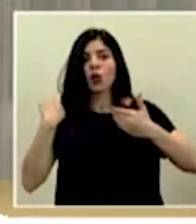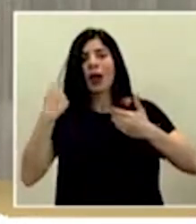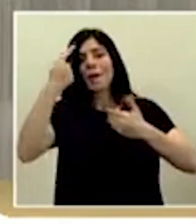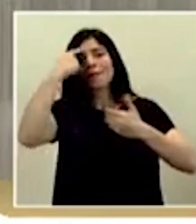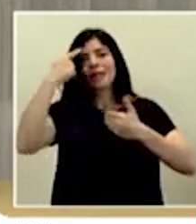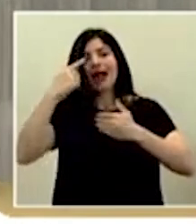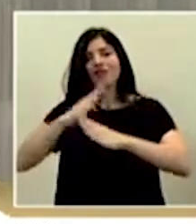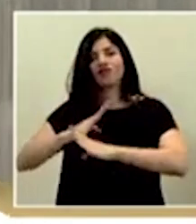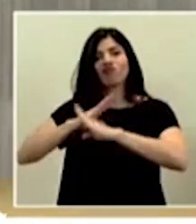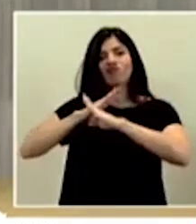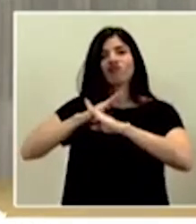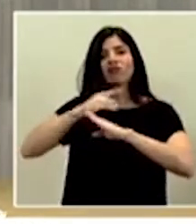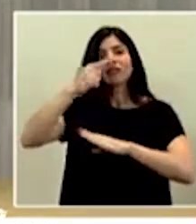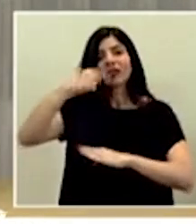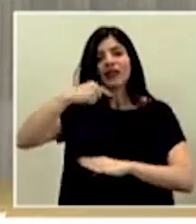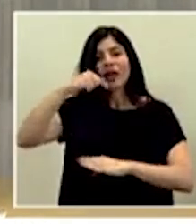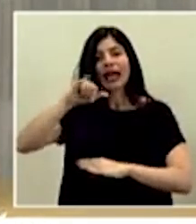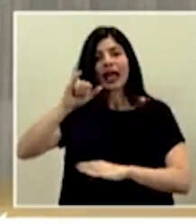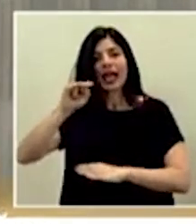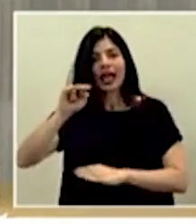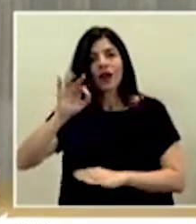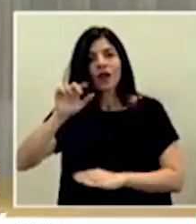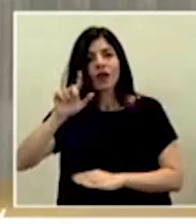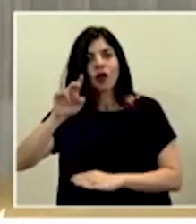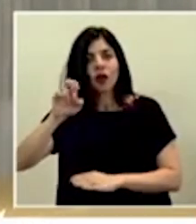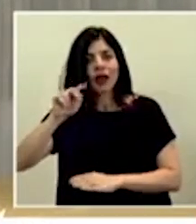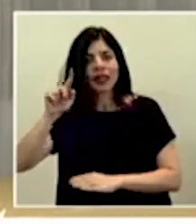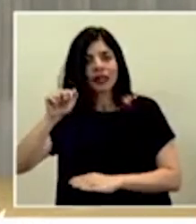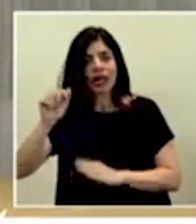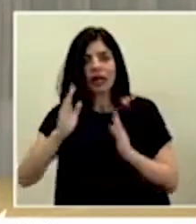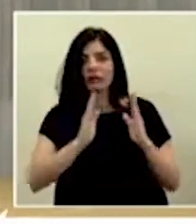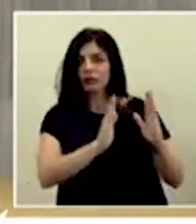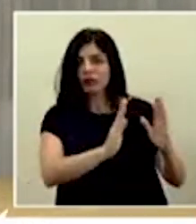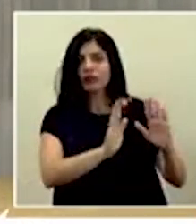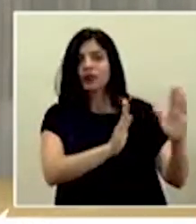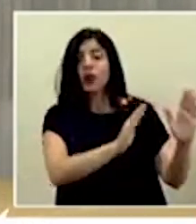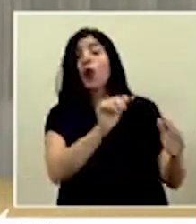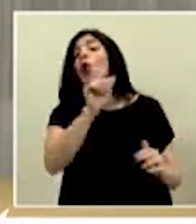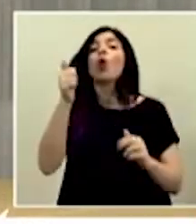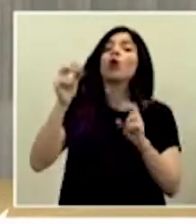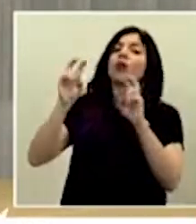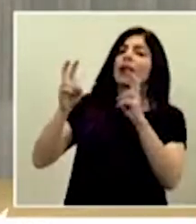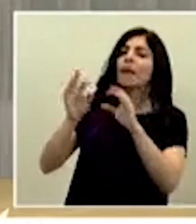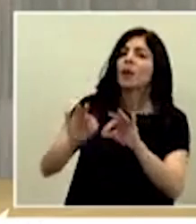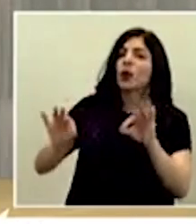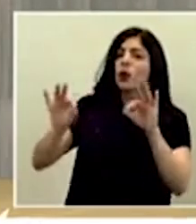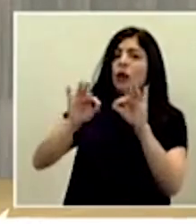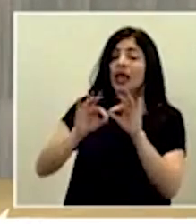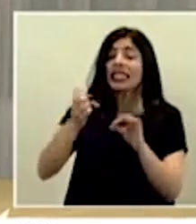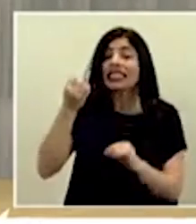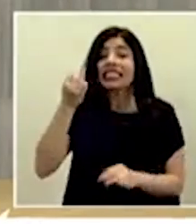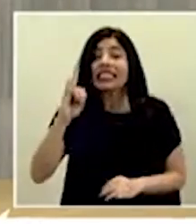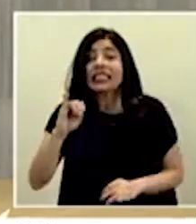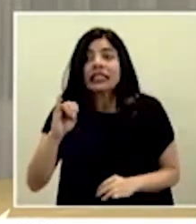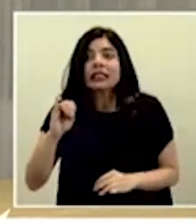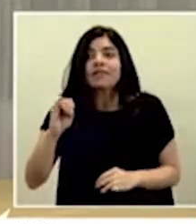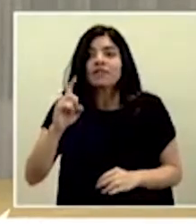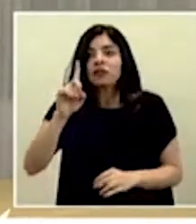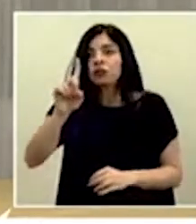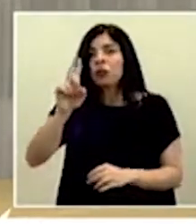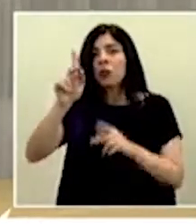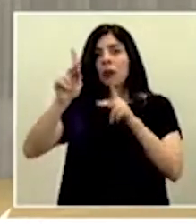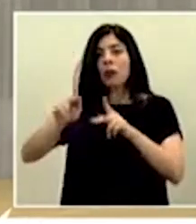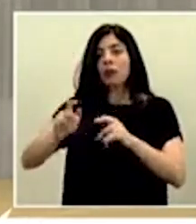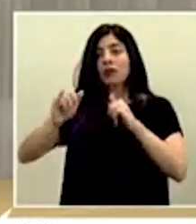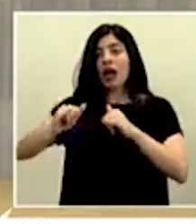contra de la influenza. Otro tema importante es que si alguien está en casa